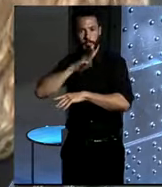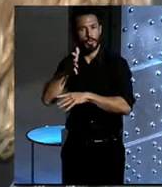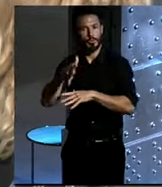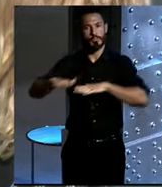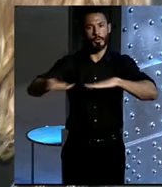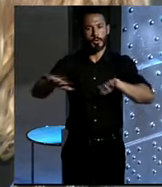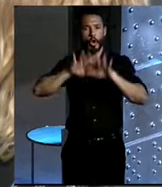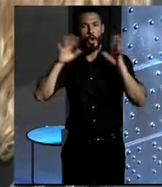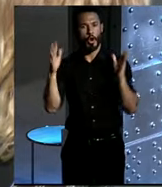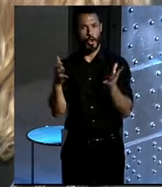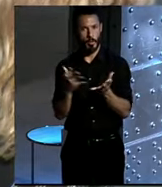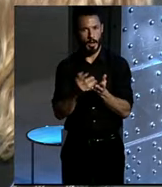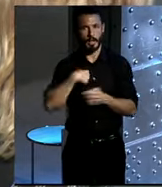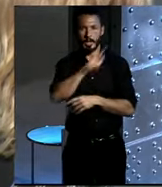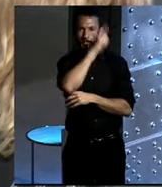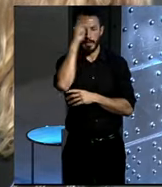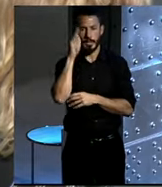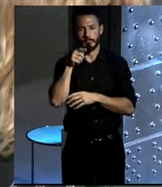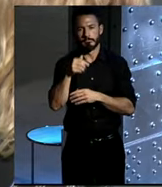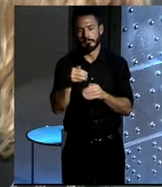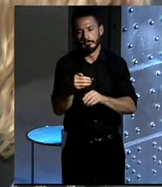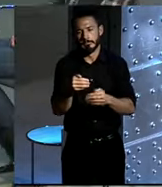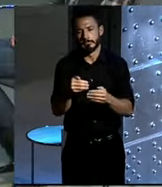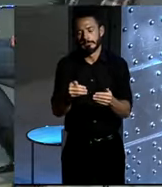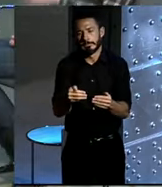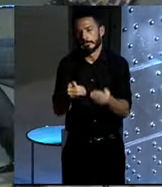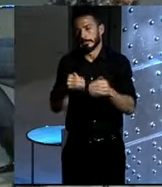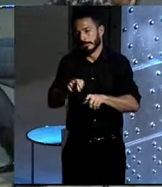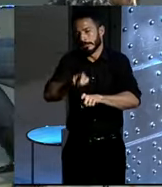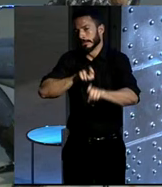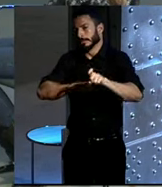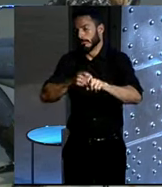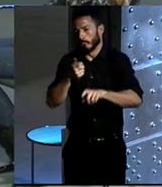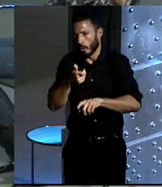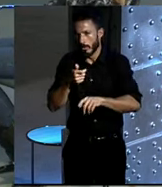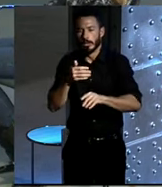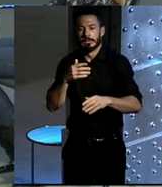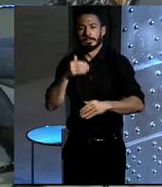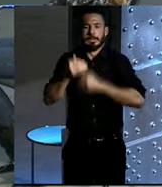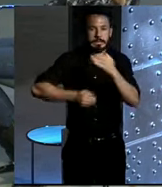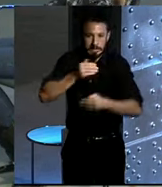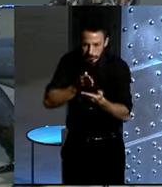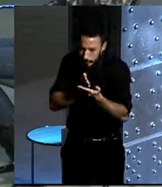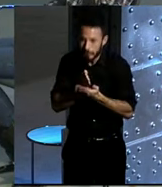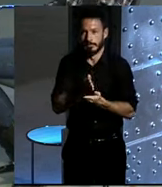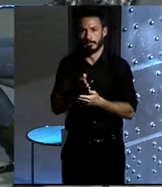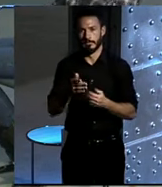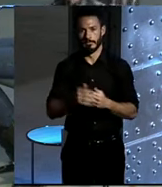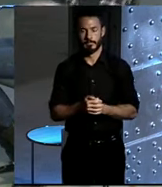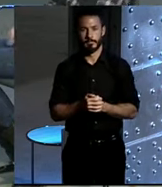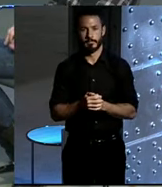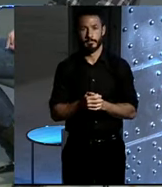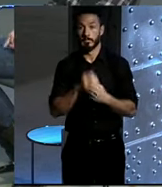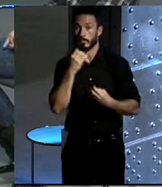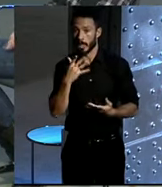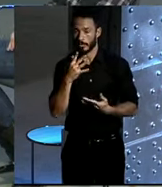ahí estamos intentando coger el ritmo de los demás. La palabra la tenéis los dos en esta